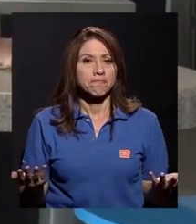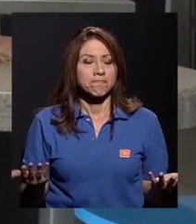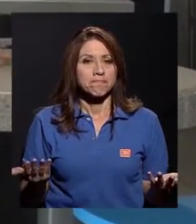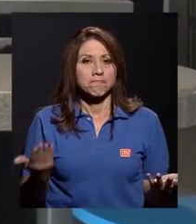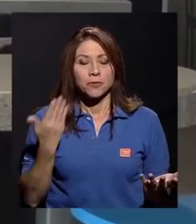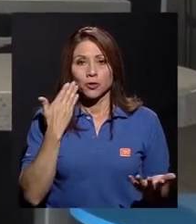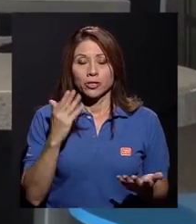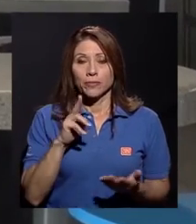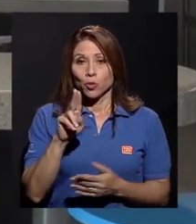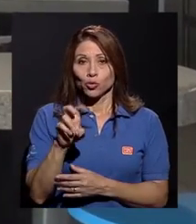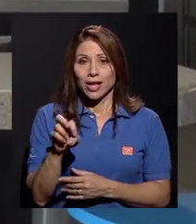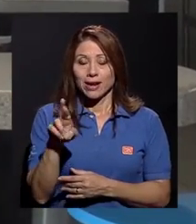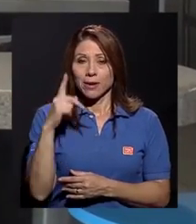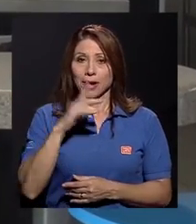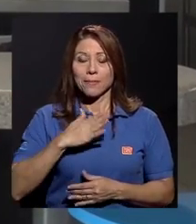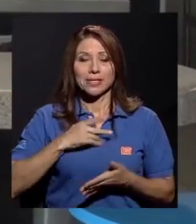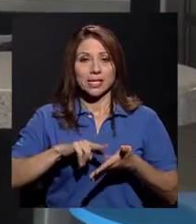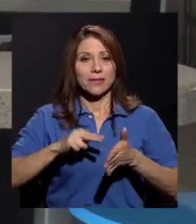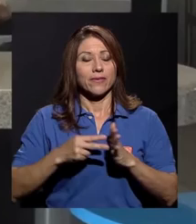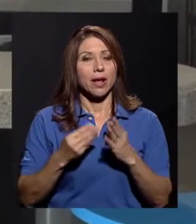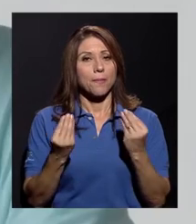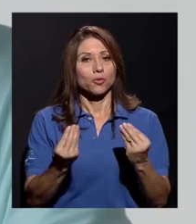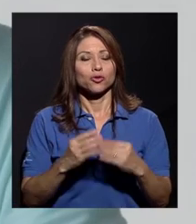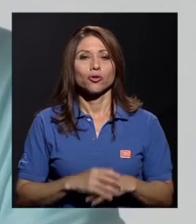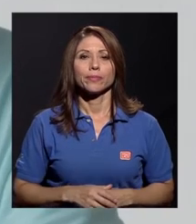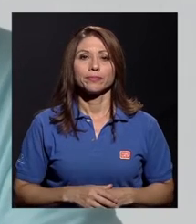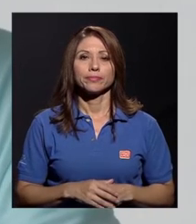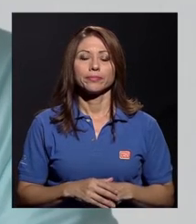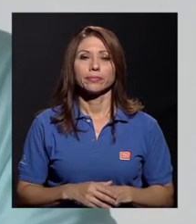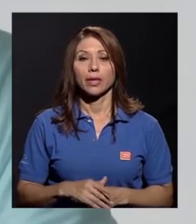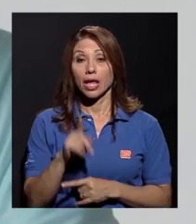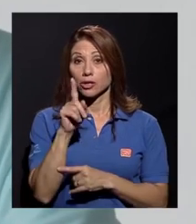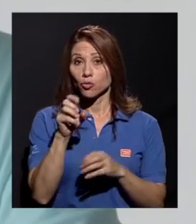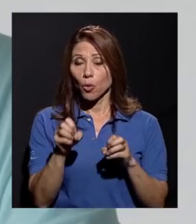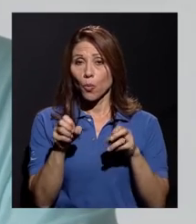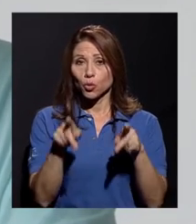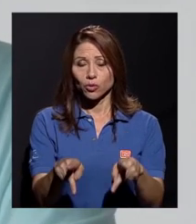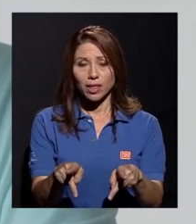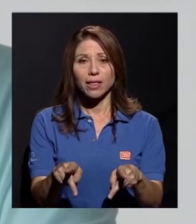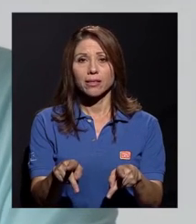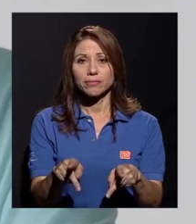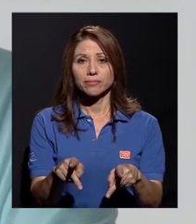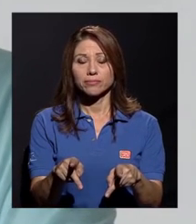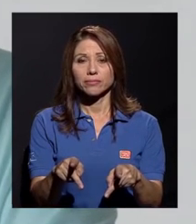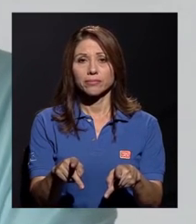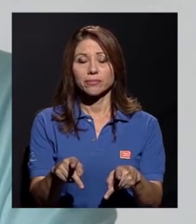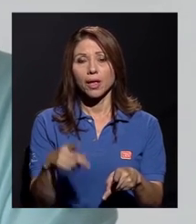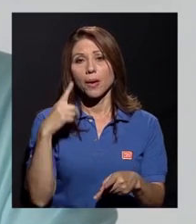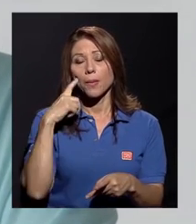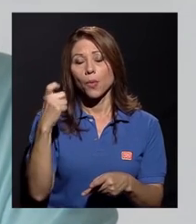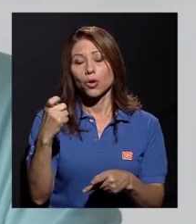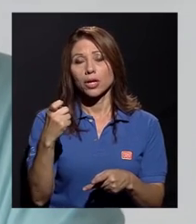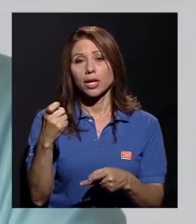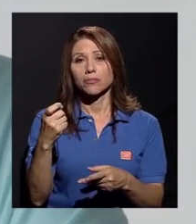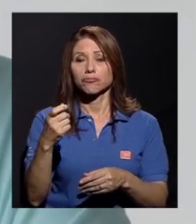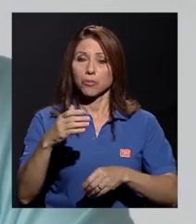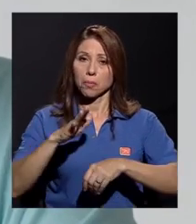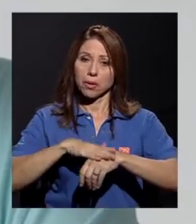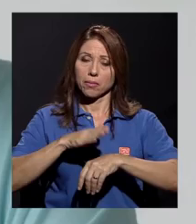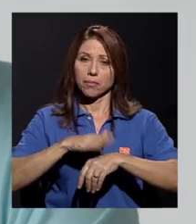no sé, la UCR para mí significa mucho. Es una oportunidad debido a que nos permite